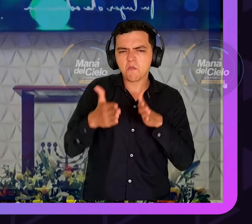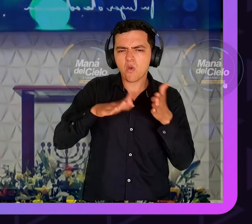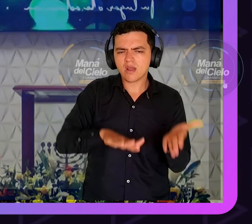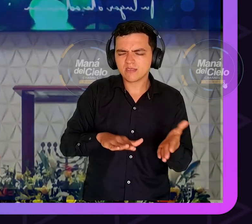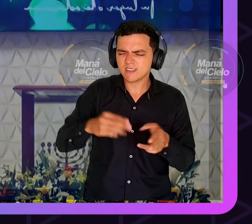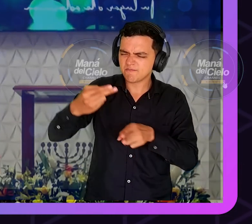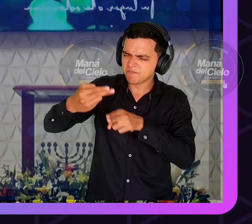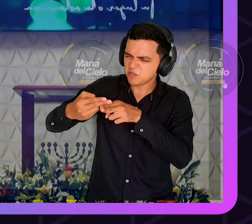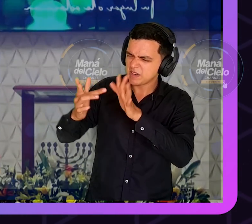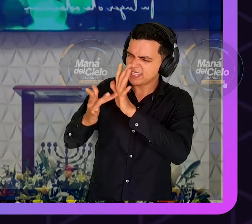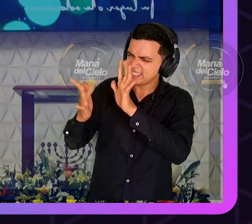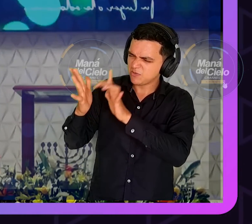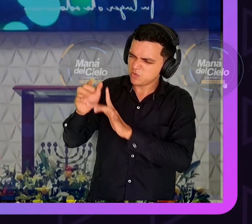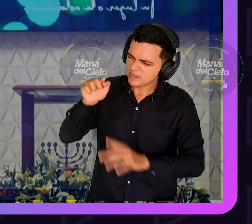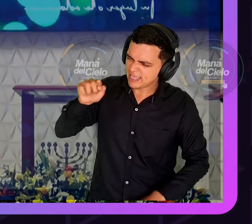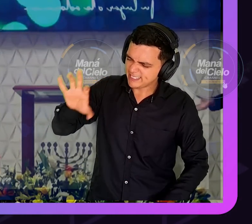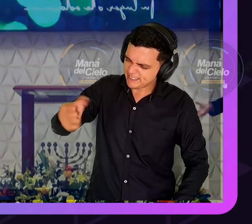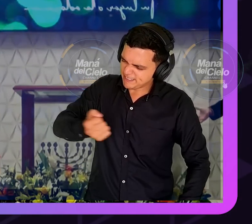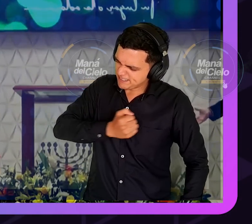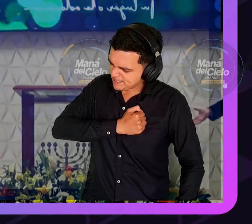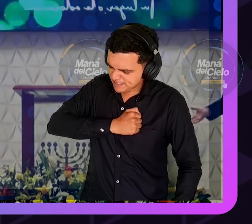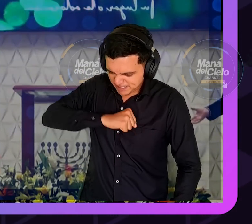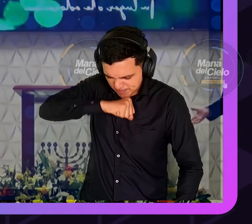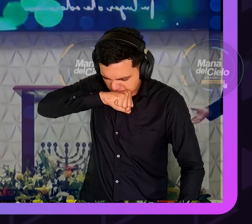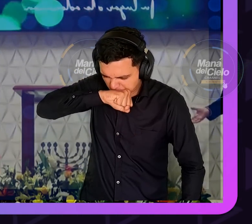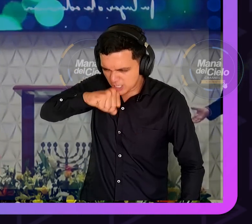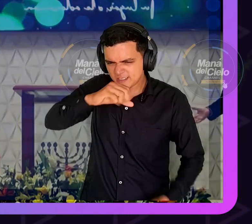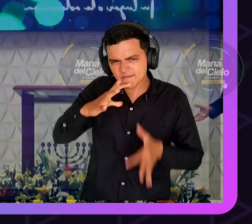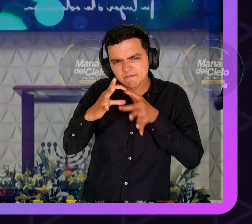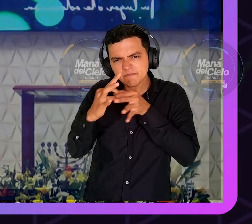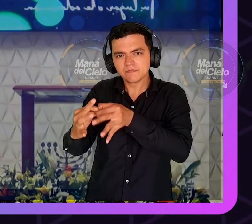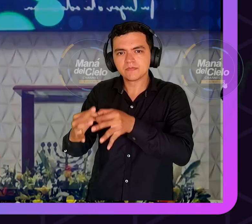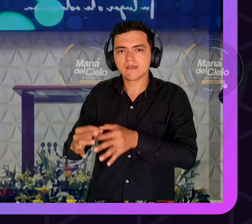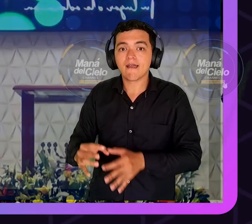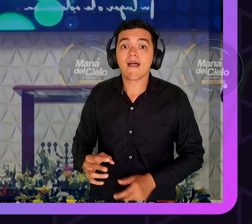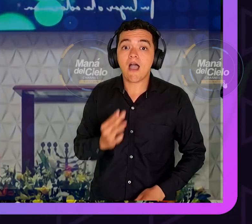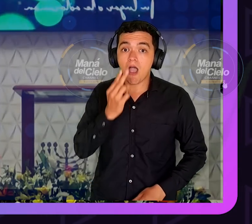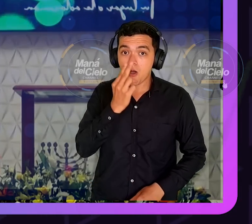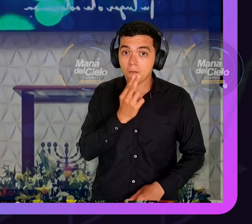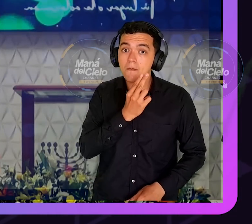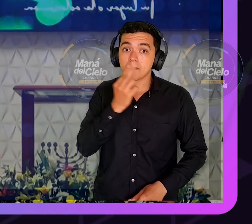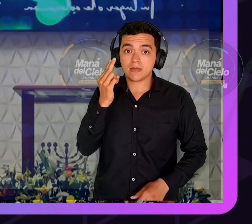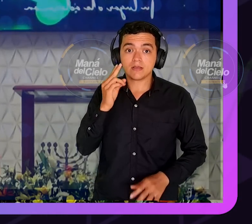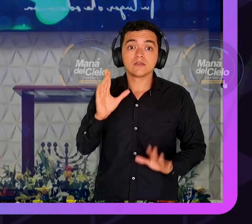entonces entonces ¿qué doctrina tenemos sobre la vida y la muerte? ¿qué creencia tenemos?